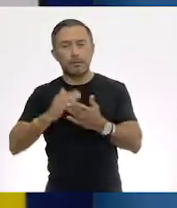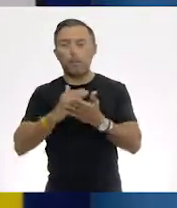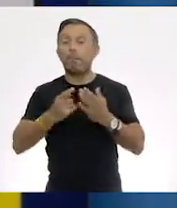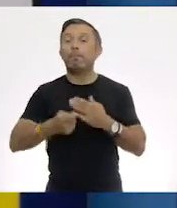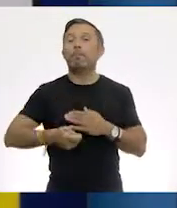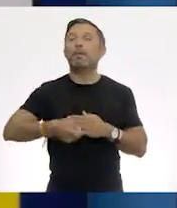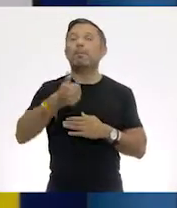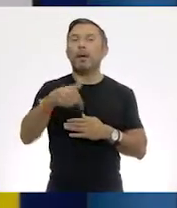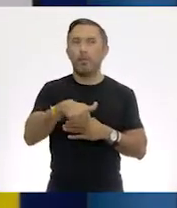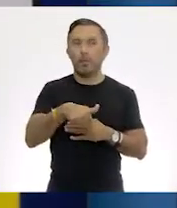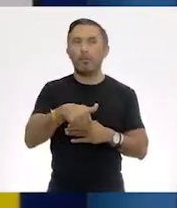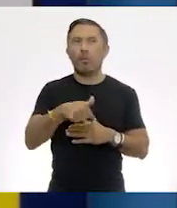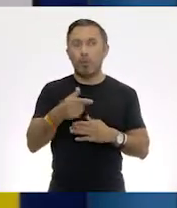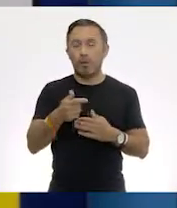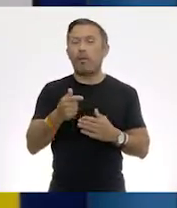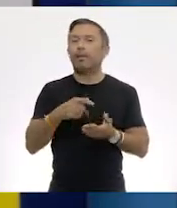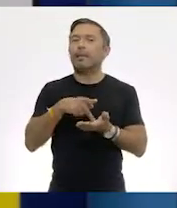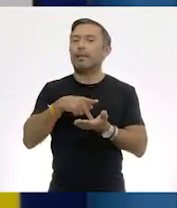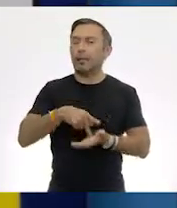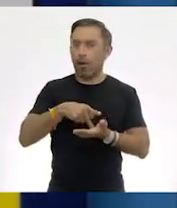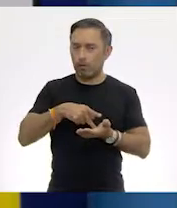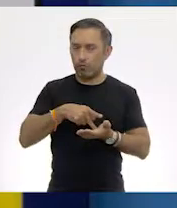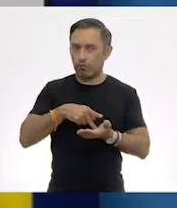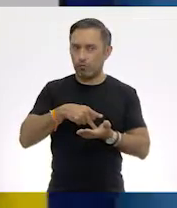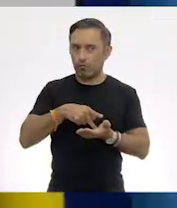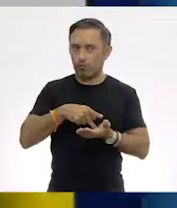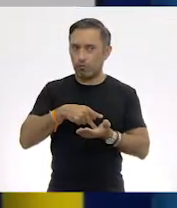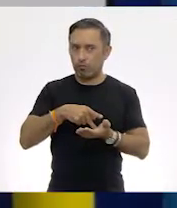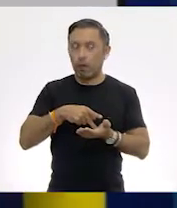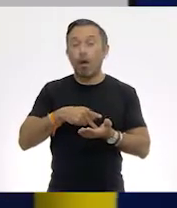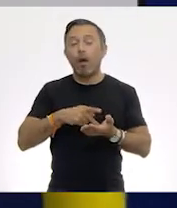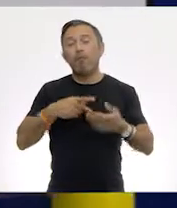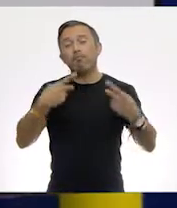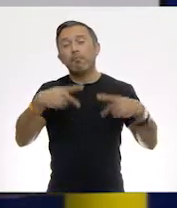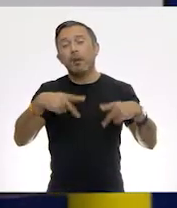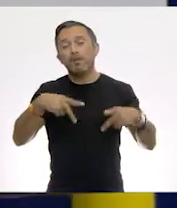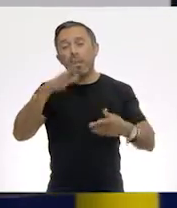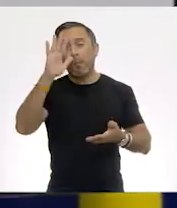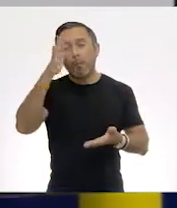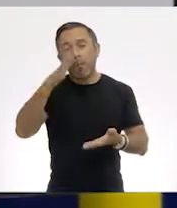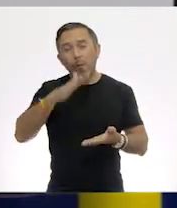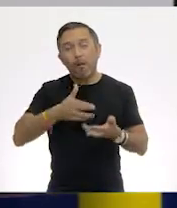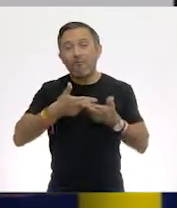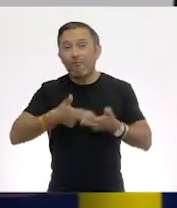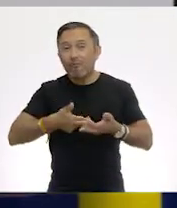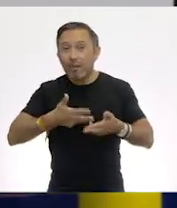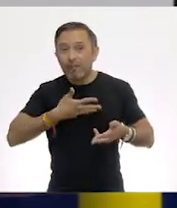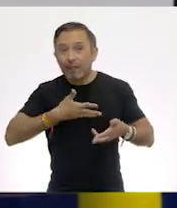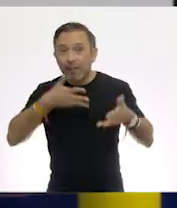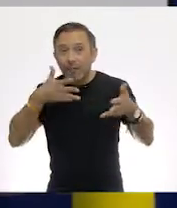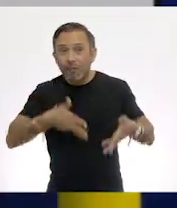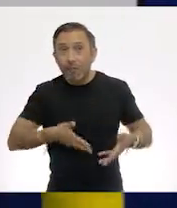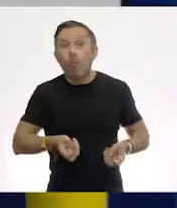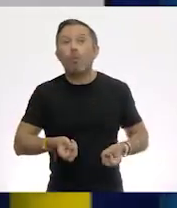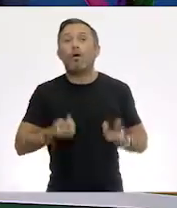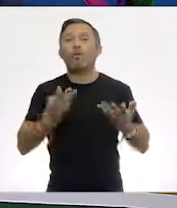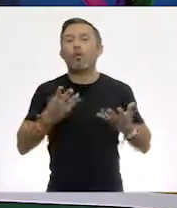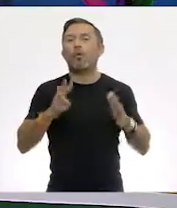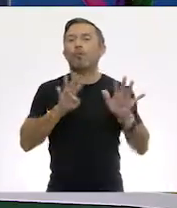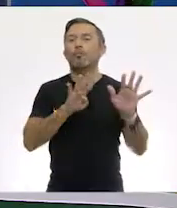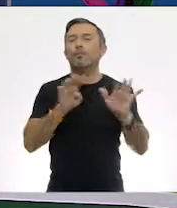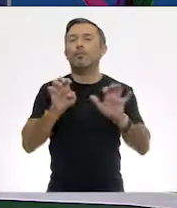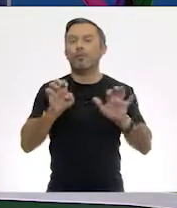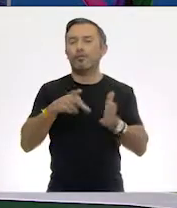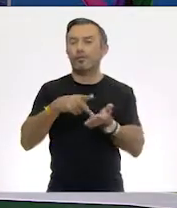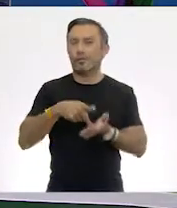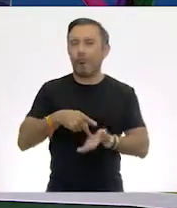Lo que le sobra son 900 kilogramos. Sí. Bueno, creo que